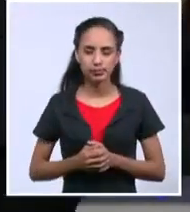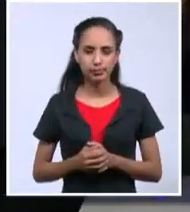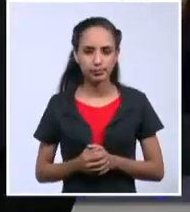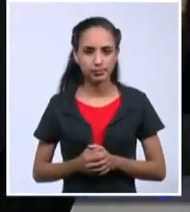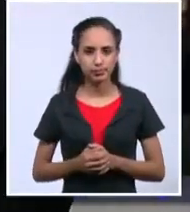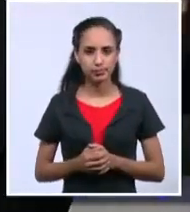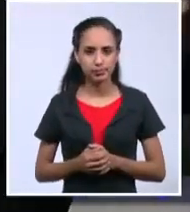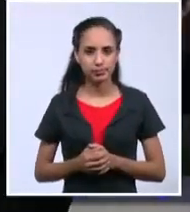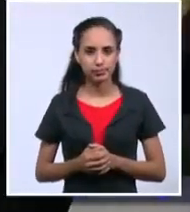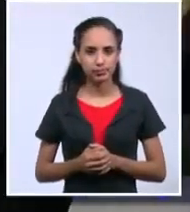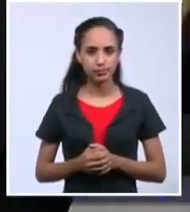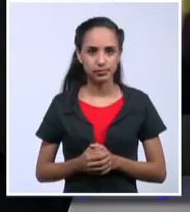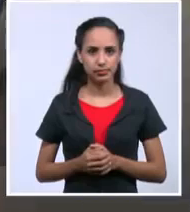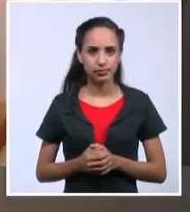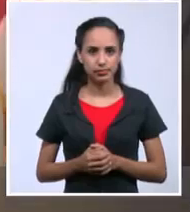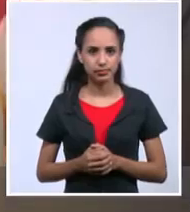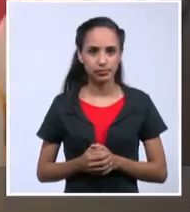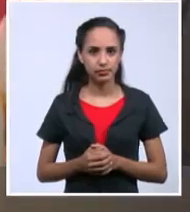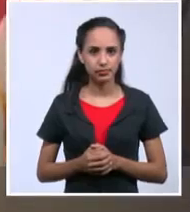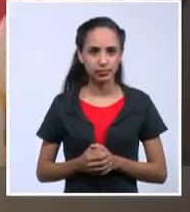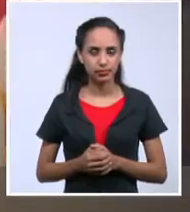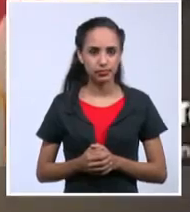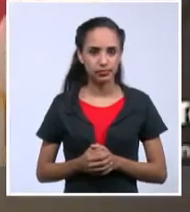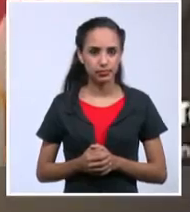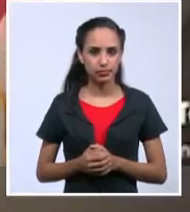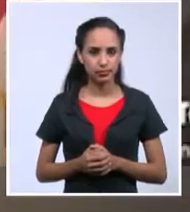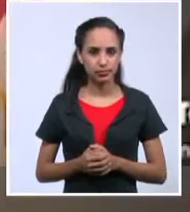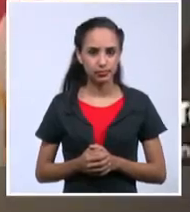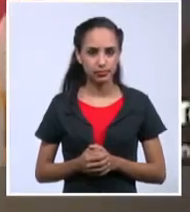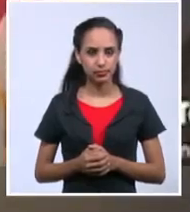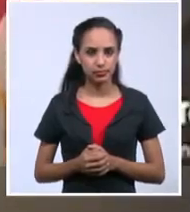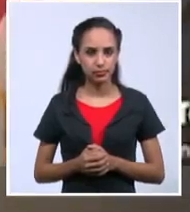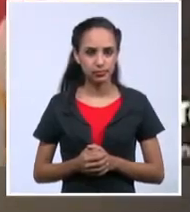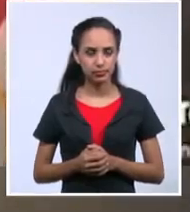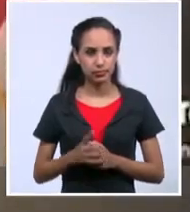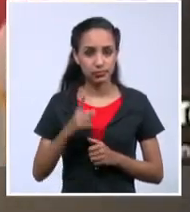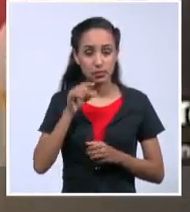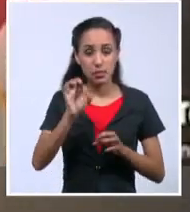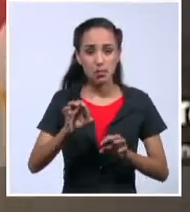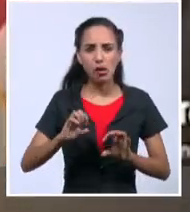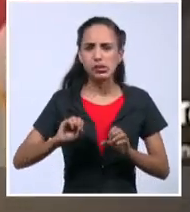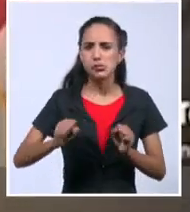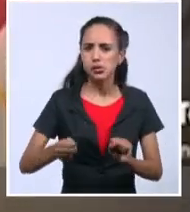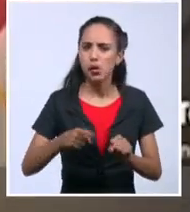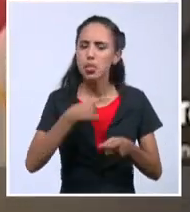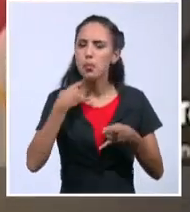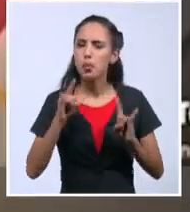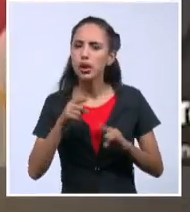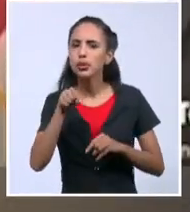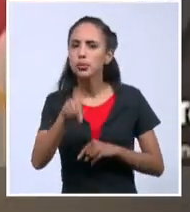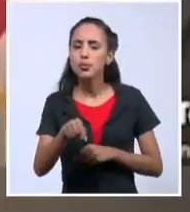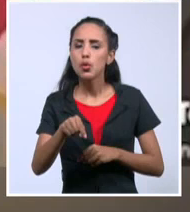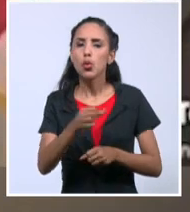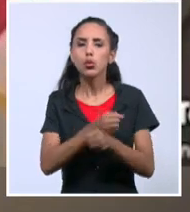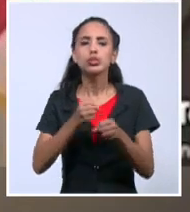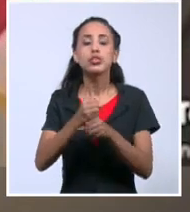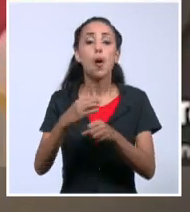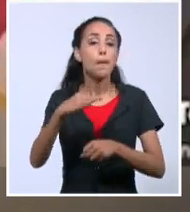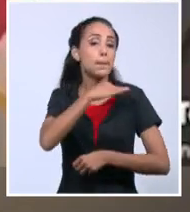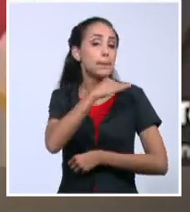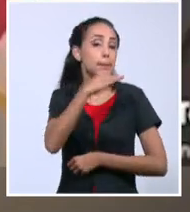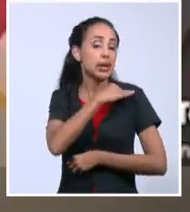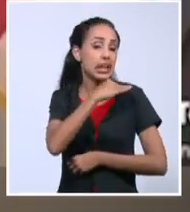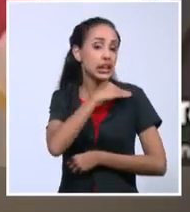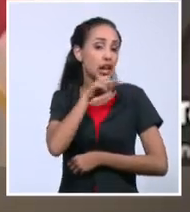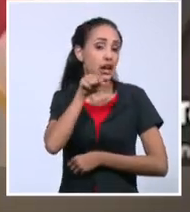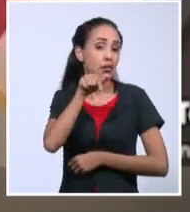Si hay una represión de muertos utilizando la fuerza militar para reprimir al pueblo de Cuba, es